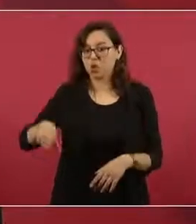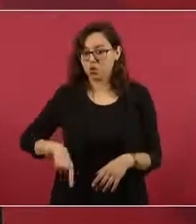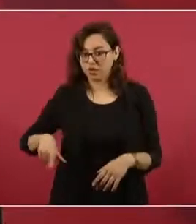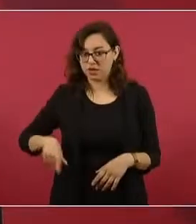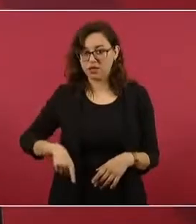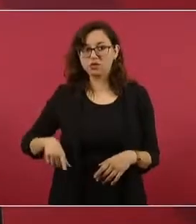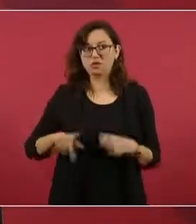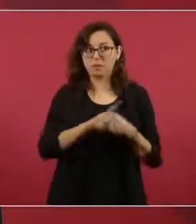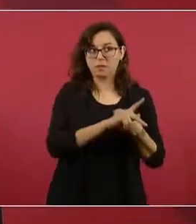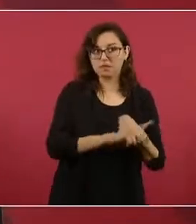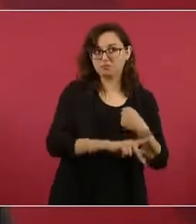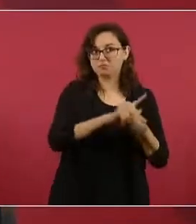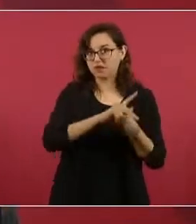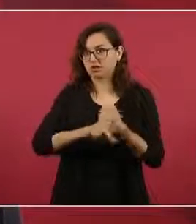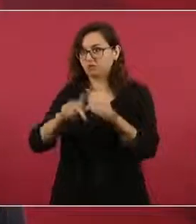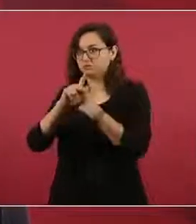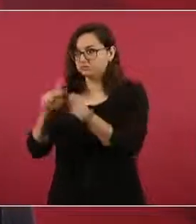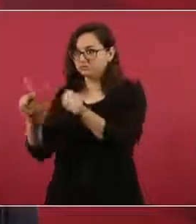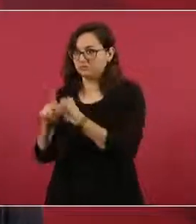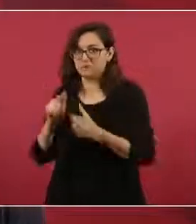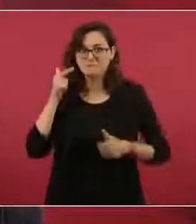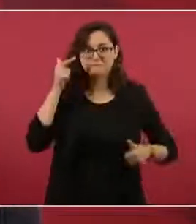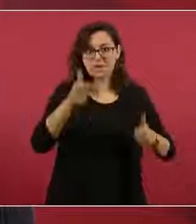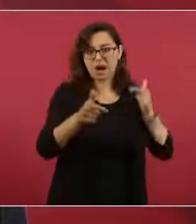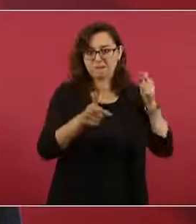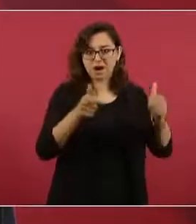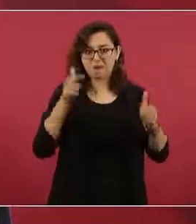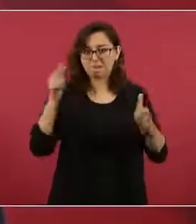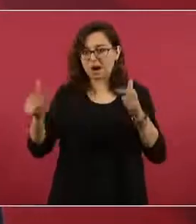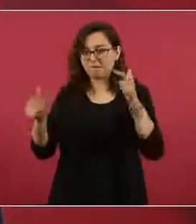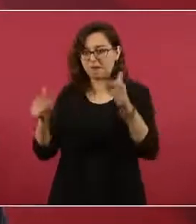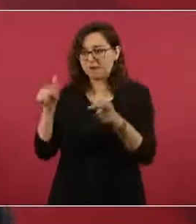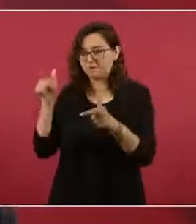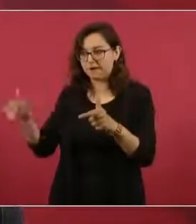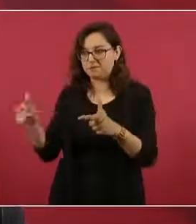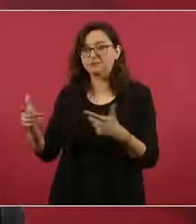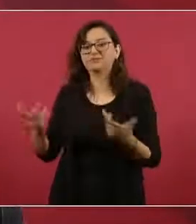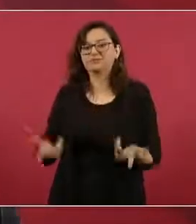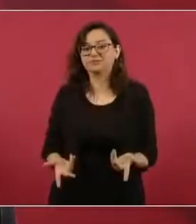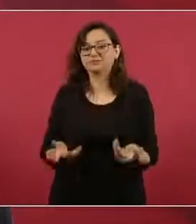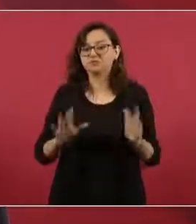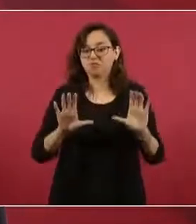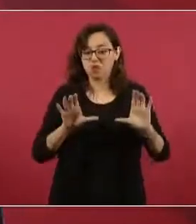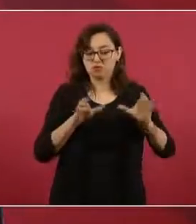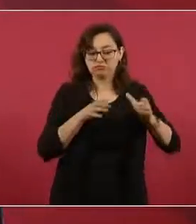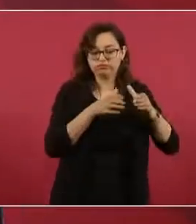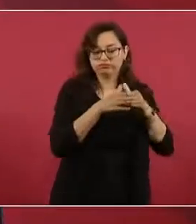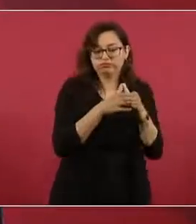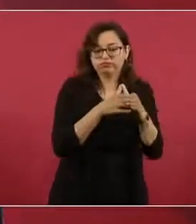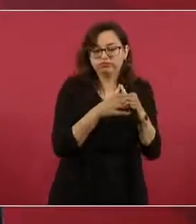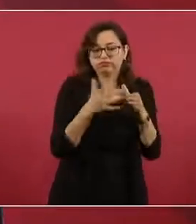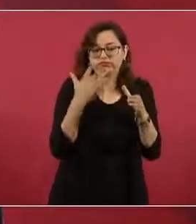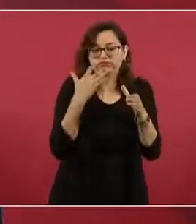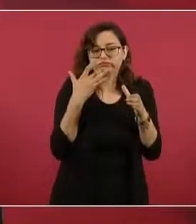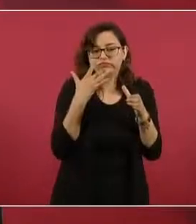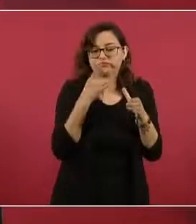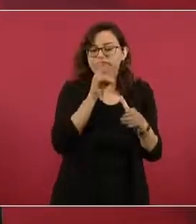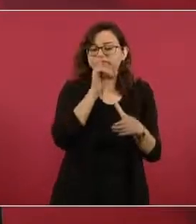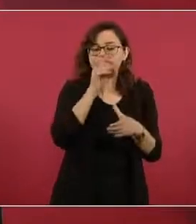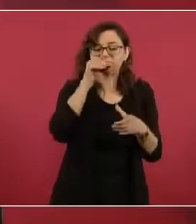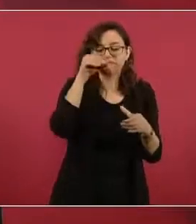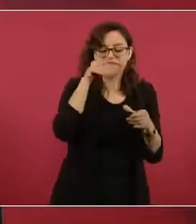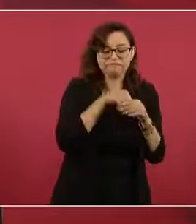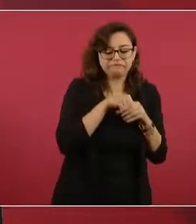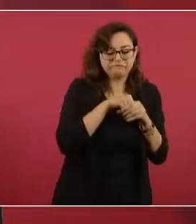todo lo que la élite lleva a cabo en secreto,